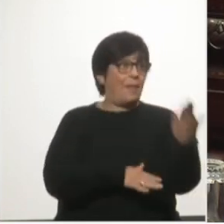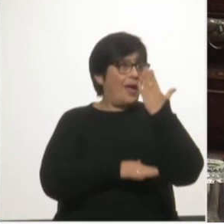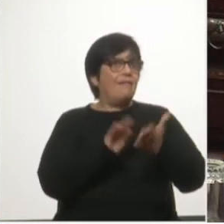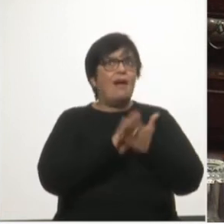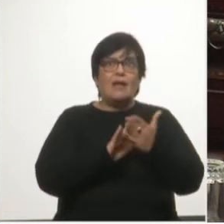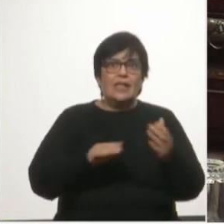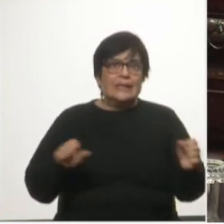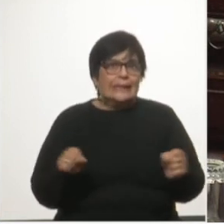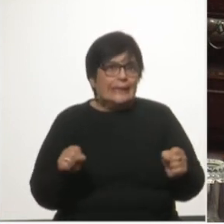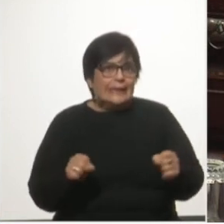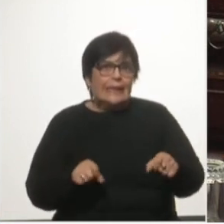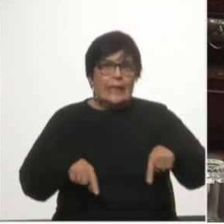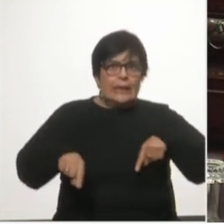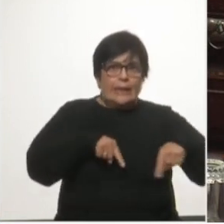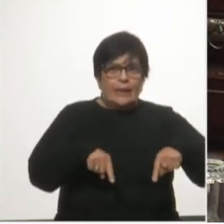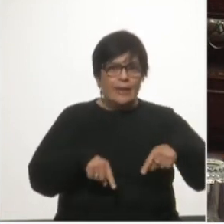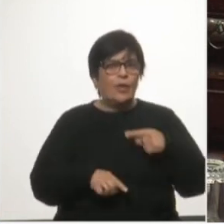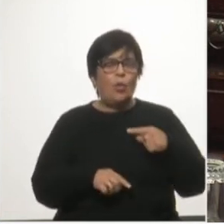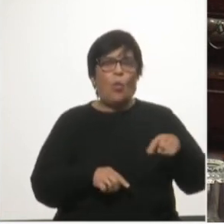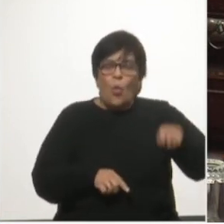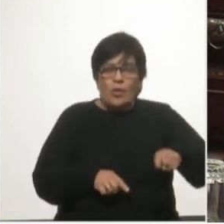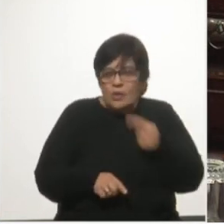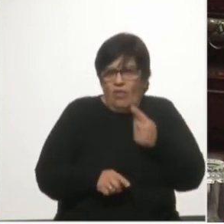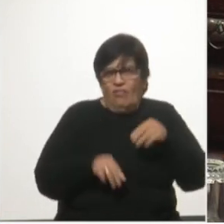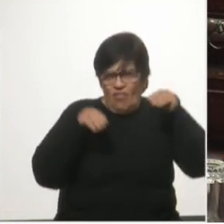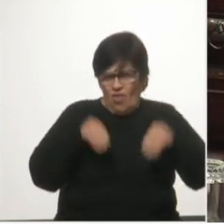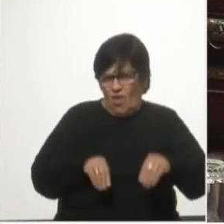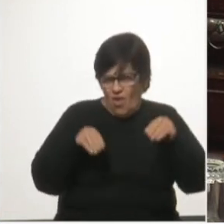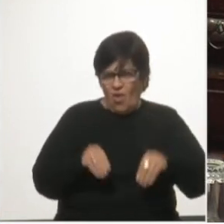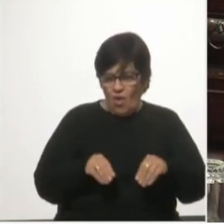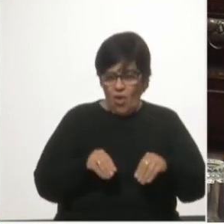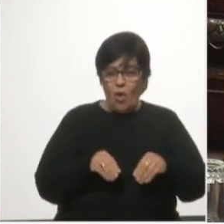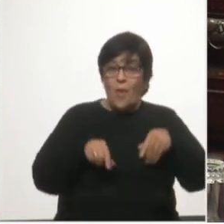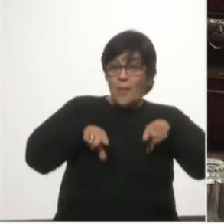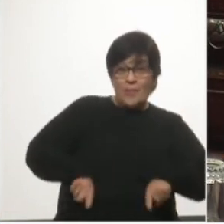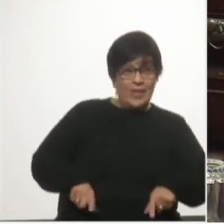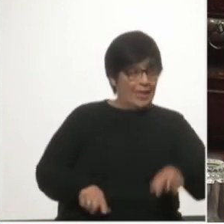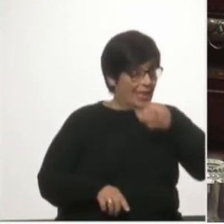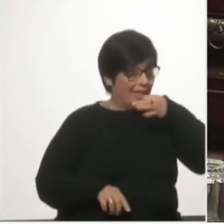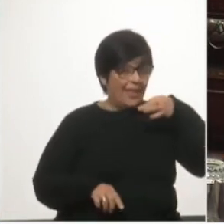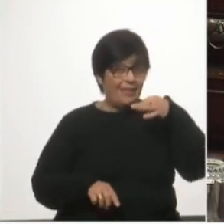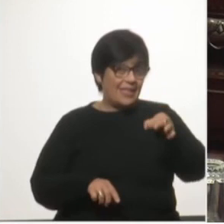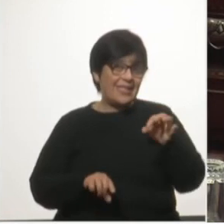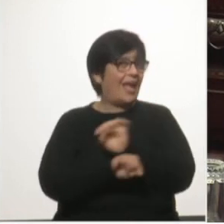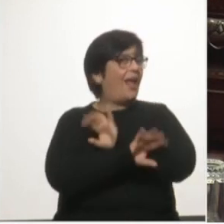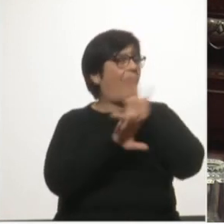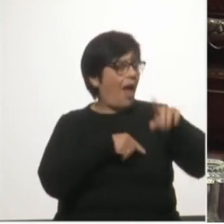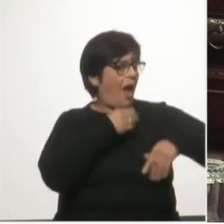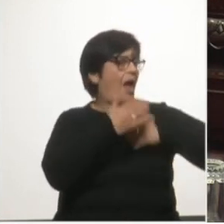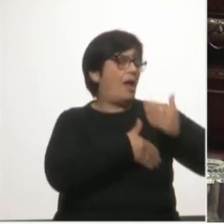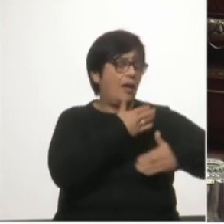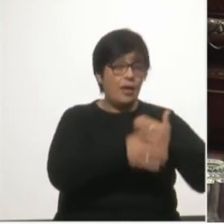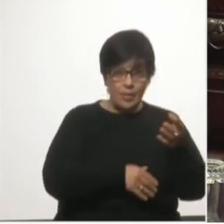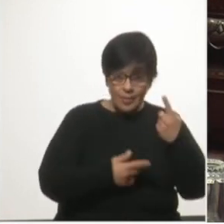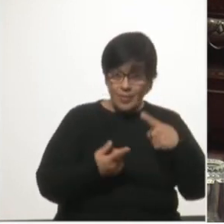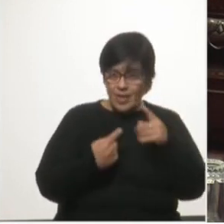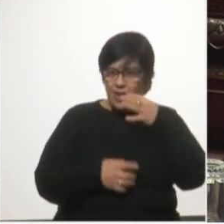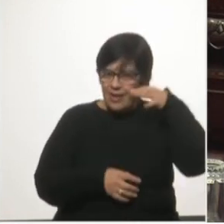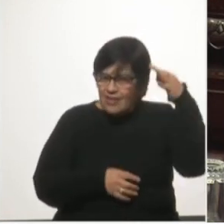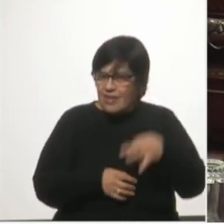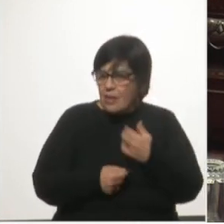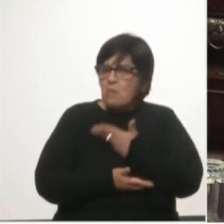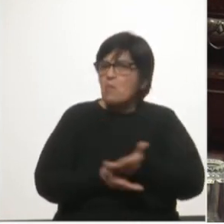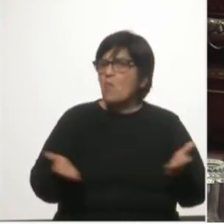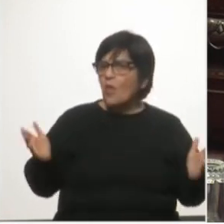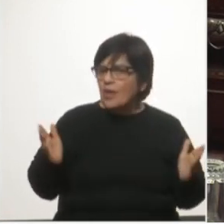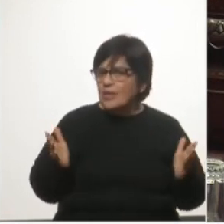juicio con muy débiles fundamentos el ministro Geber nos habla de un proceso transparente pero la realidad nos dice que la